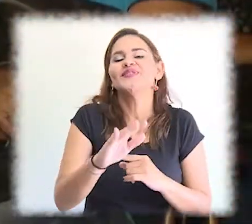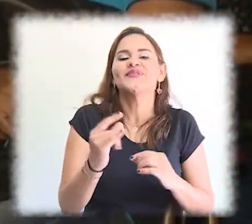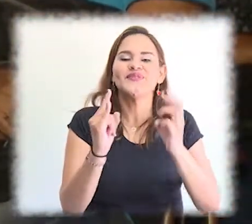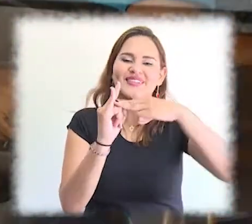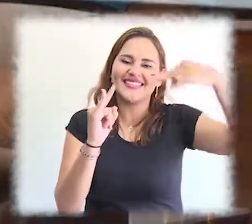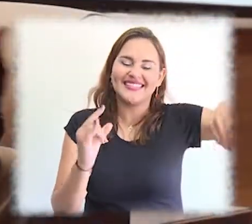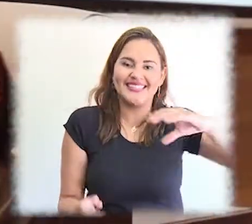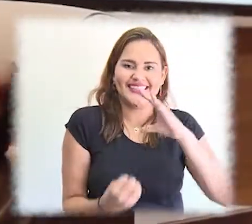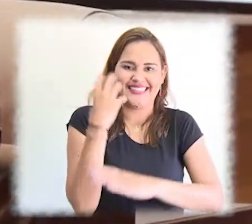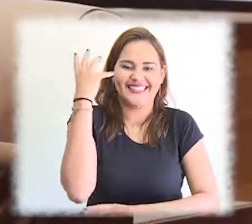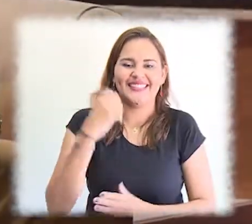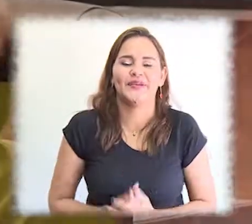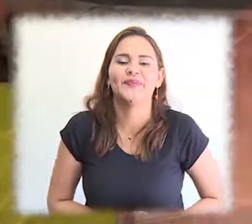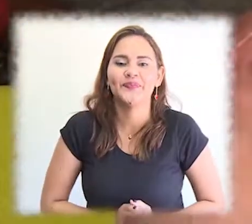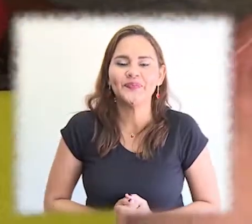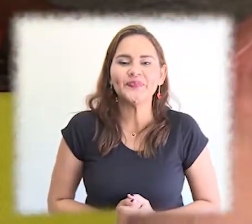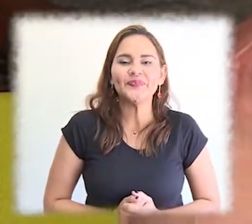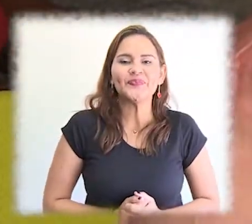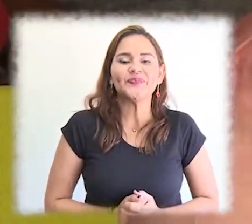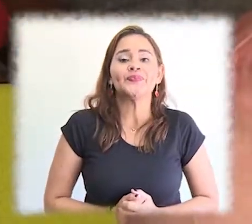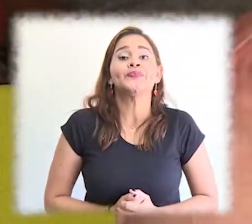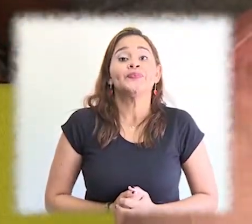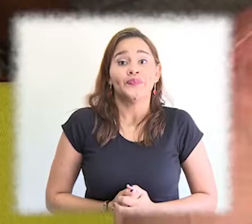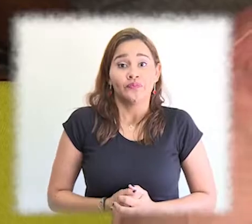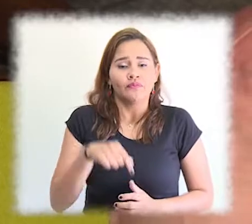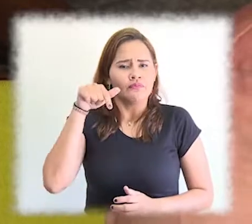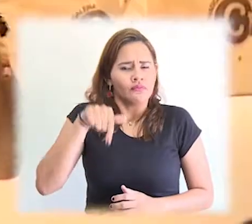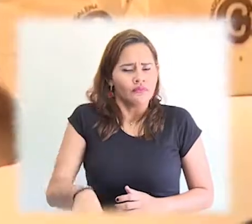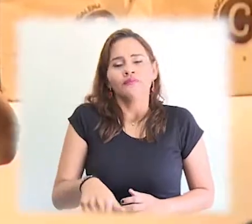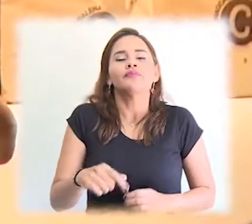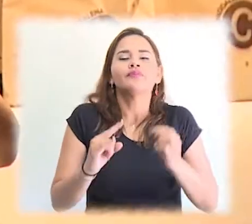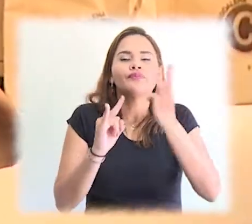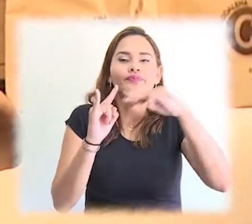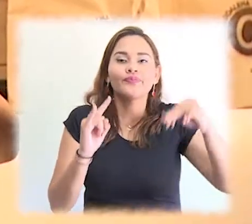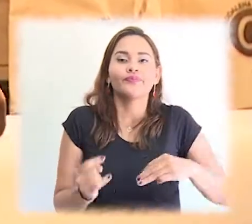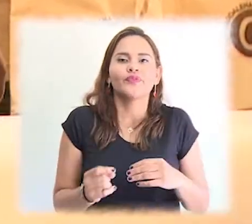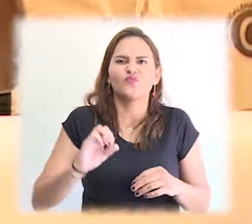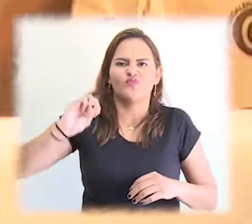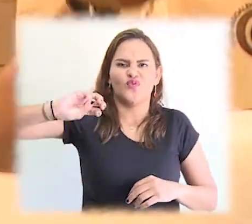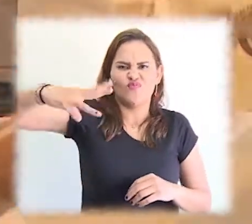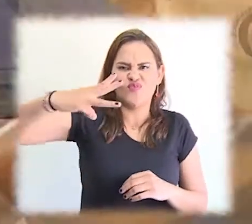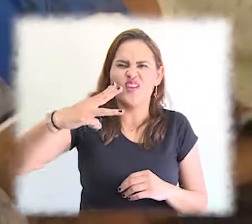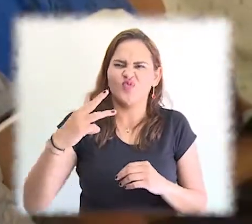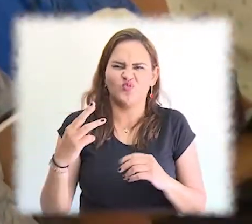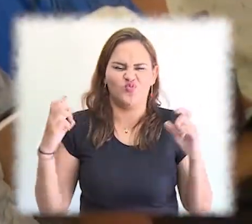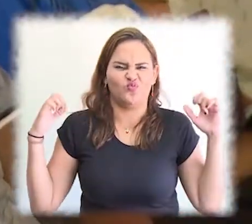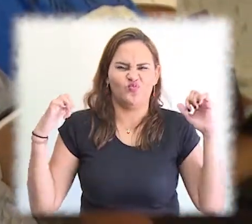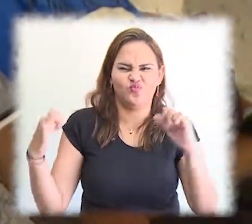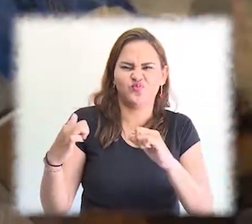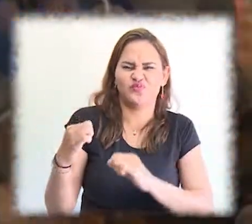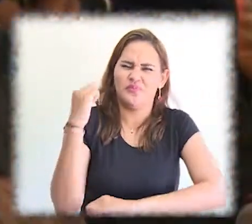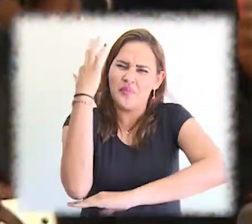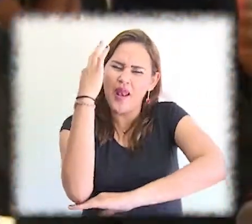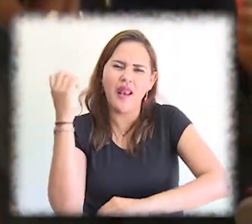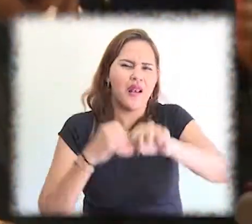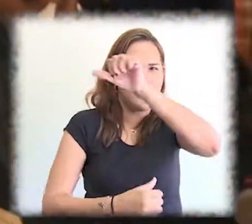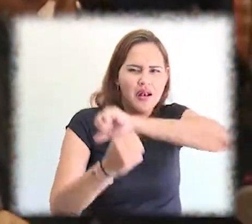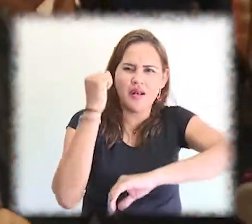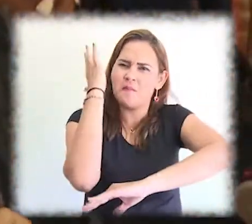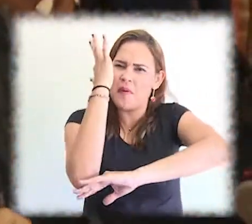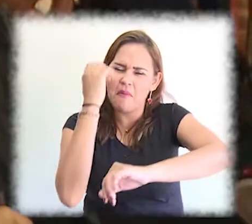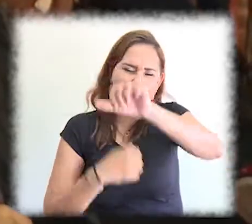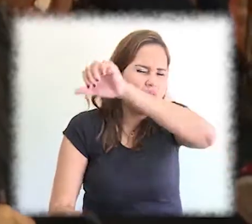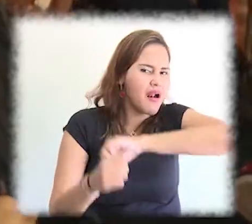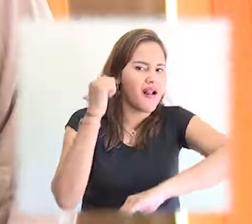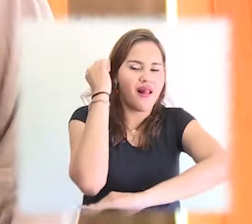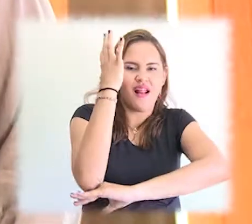2019, esta vez enfocado en la premisa Emprendimiento Innovador en las Universidades del Caribe Colombiano, proceso